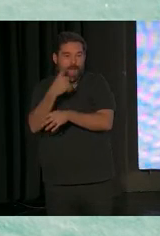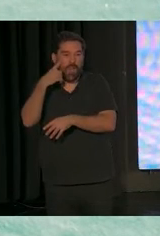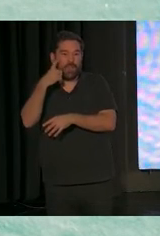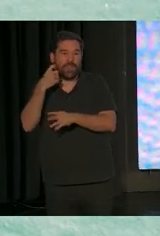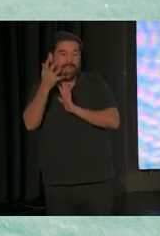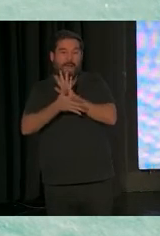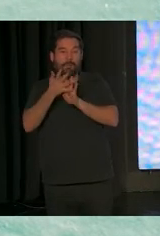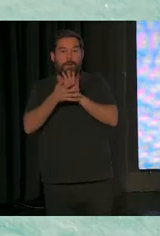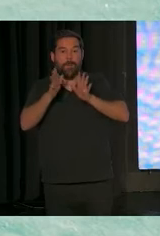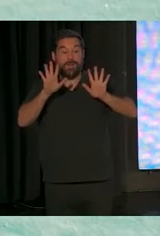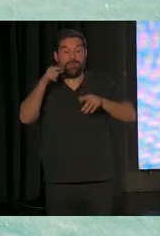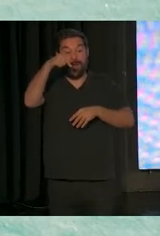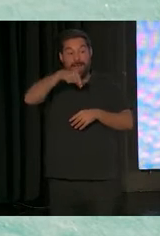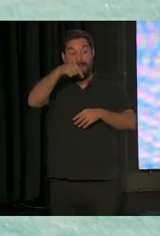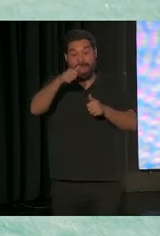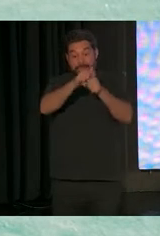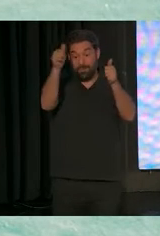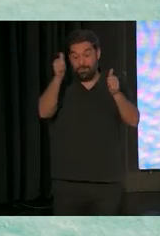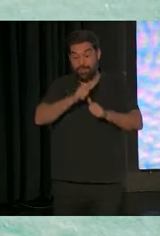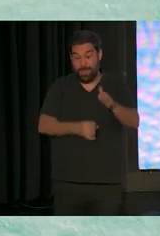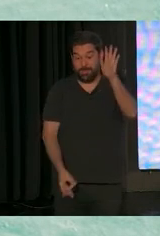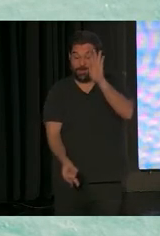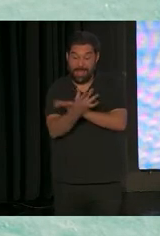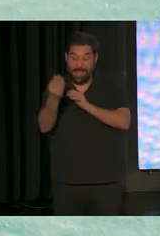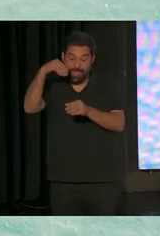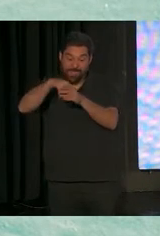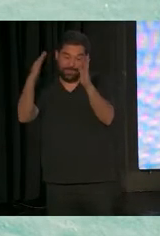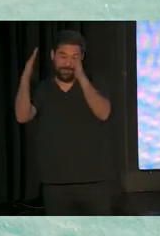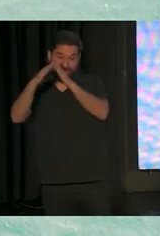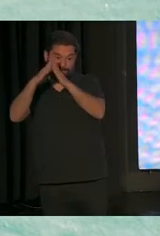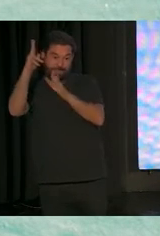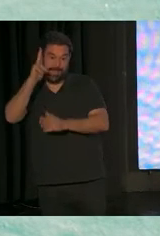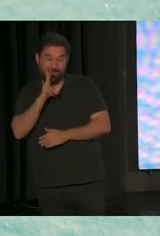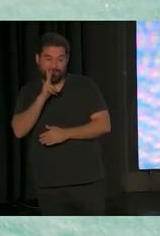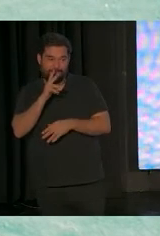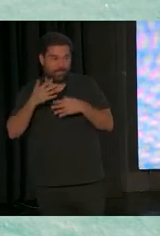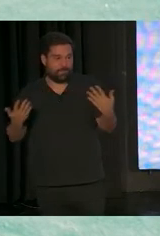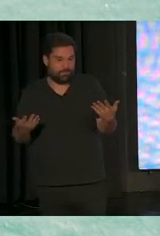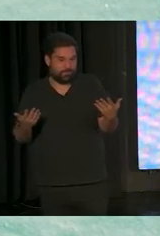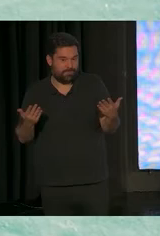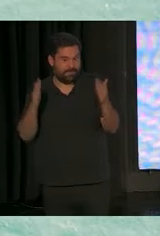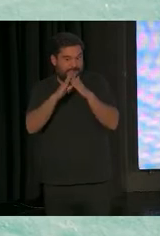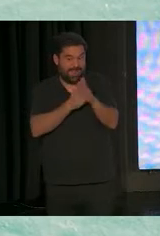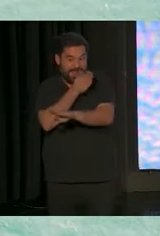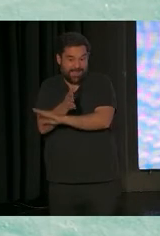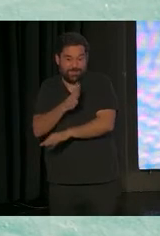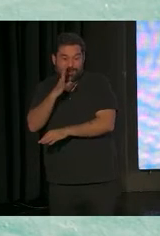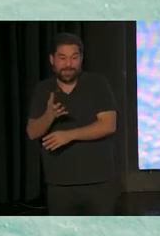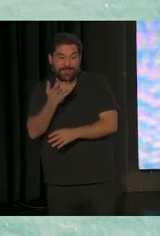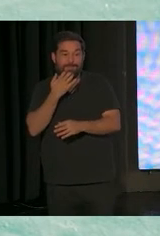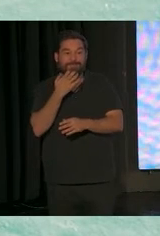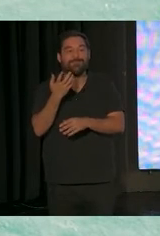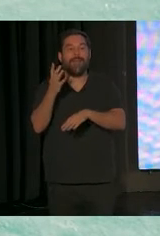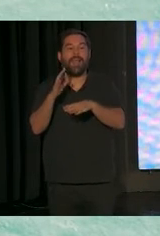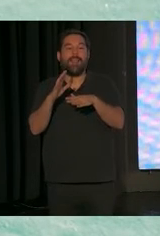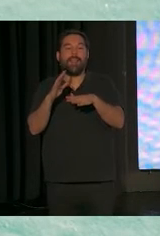Ir a la casa a reproducir el modelado en el salón. Por lo cual, ¿para qué está muriendo a la casa? Sí, le ahorramos tiempo a los papás, pero es un